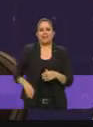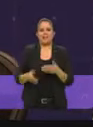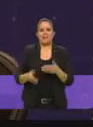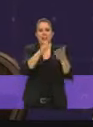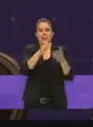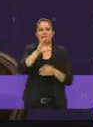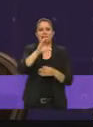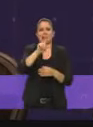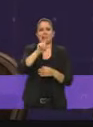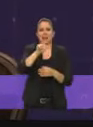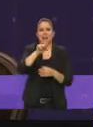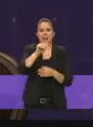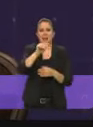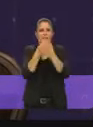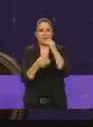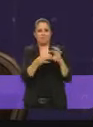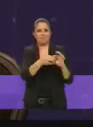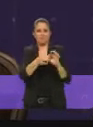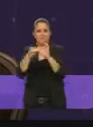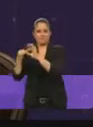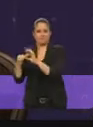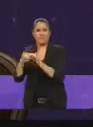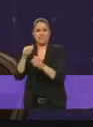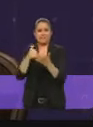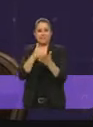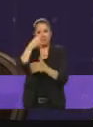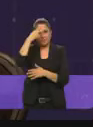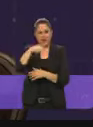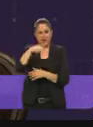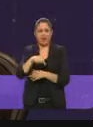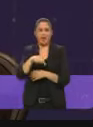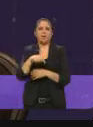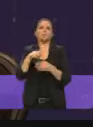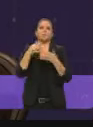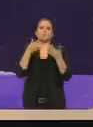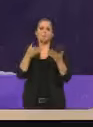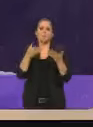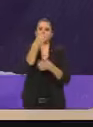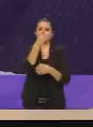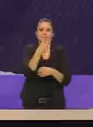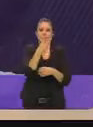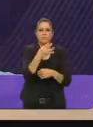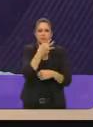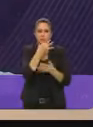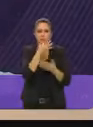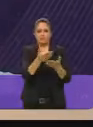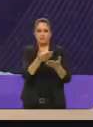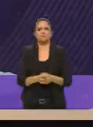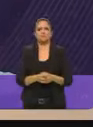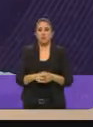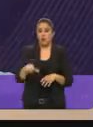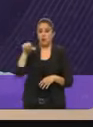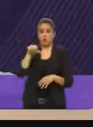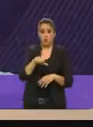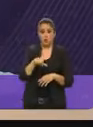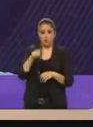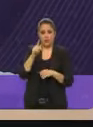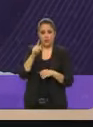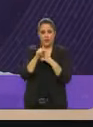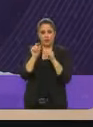candidata por la colección sigamos haciendo historia en la ciudad de México tiene dos minutos gracias hoy en el país